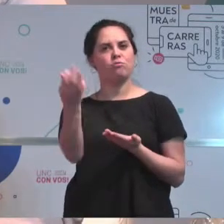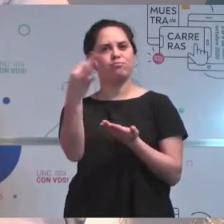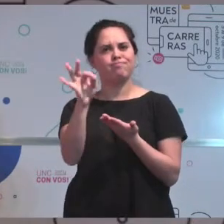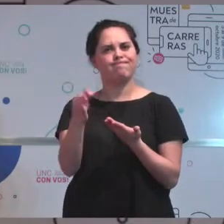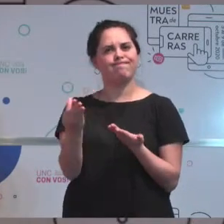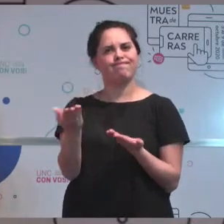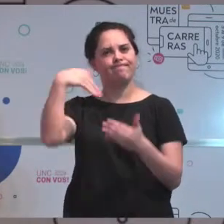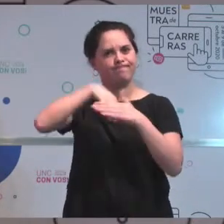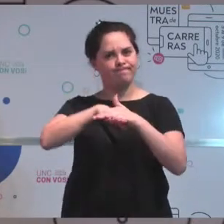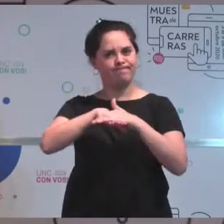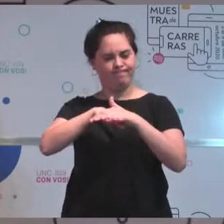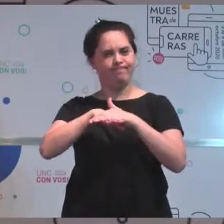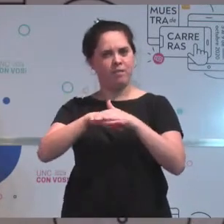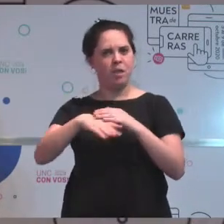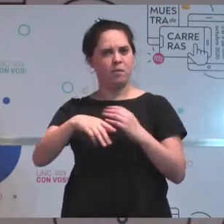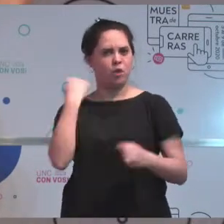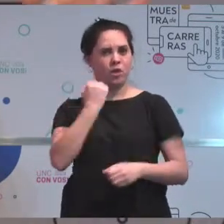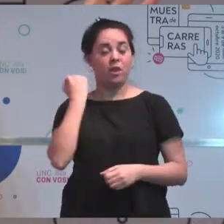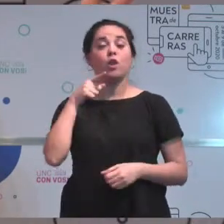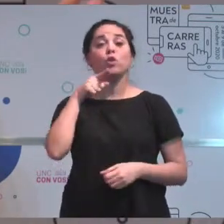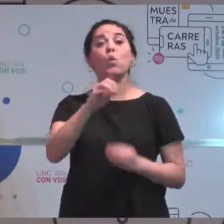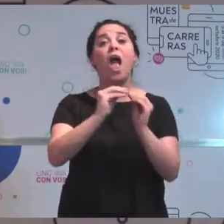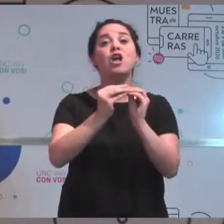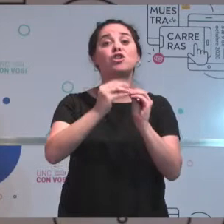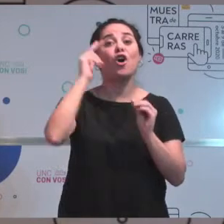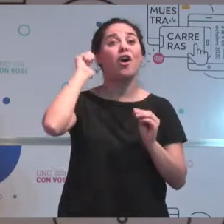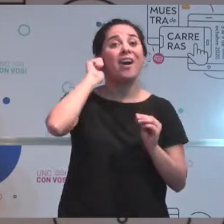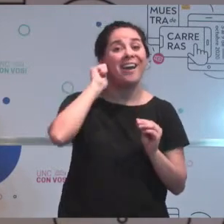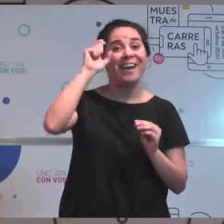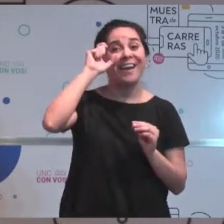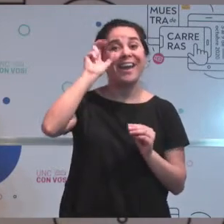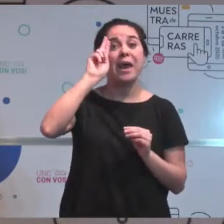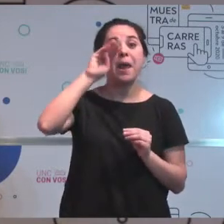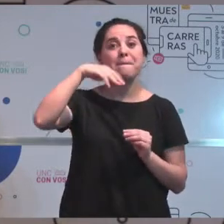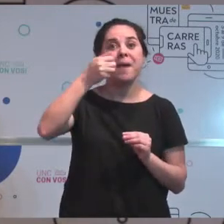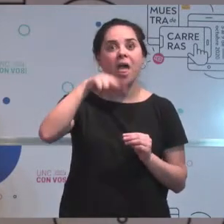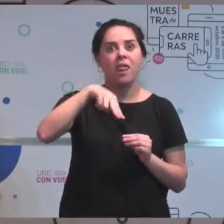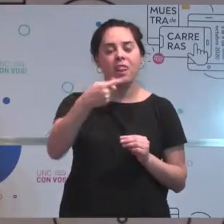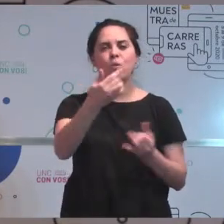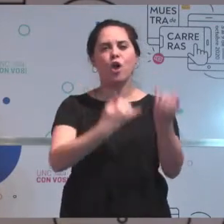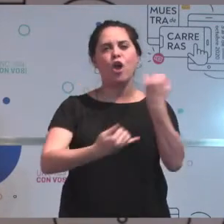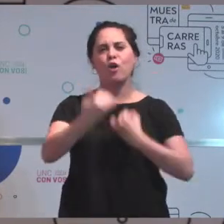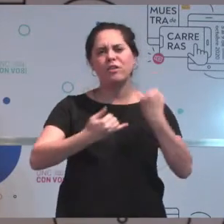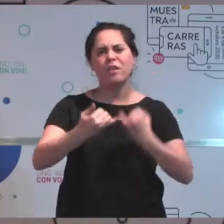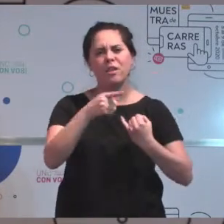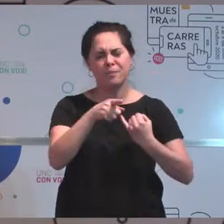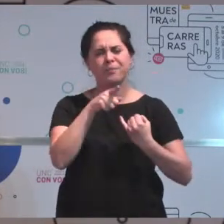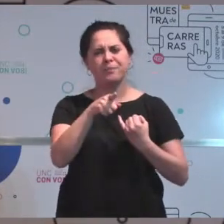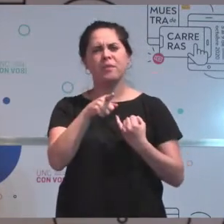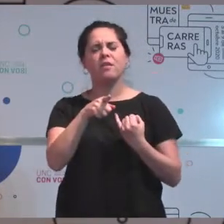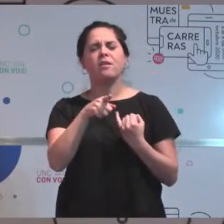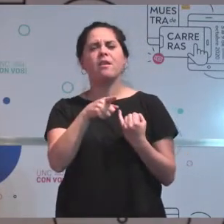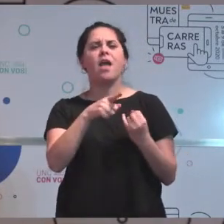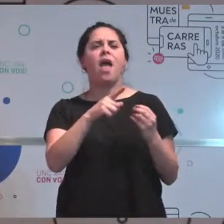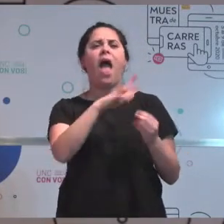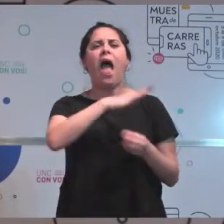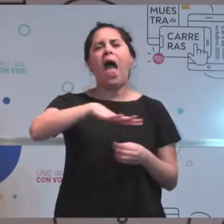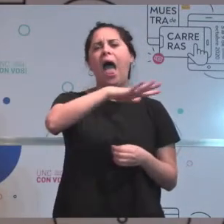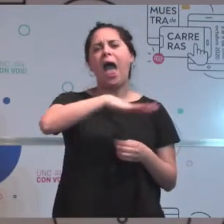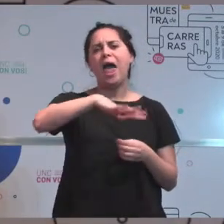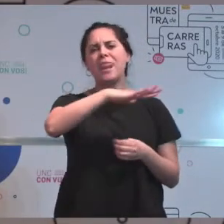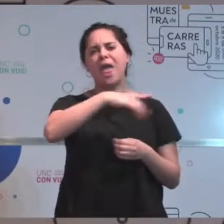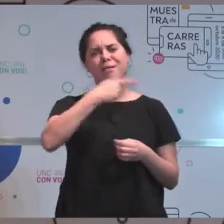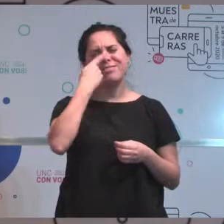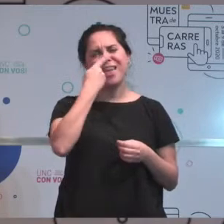tu caso, Germán, ¿cómo fue que en estas ramas que cuenta Hernán fuiste encontrando el área que te genera mayor